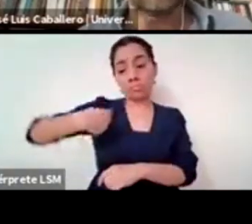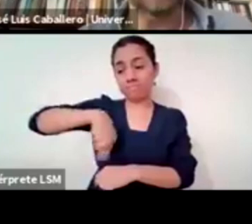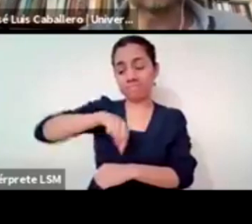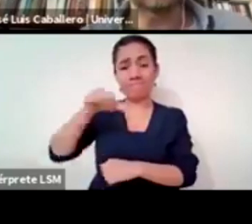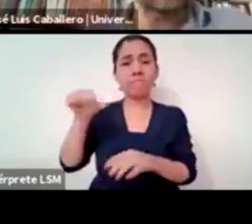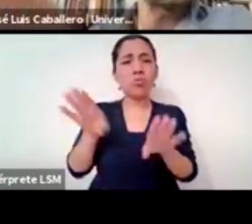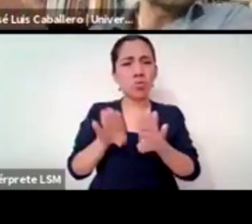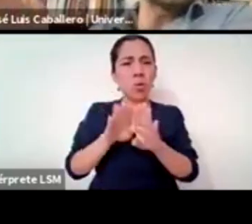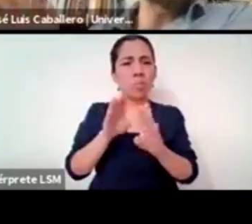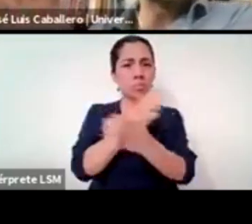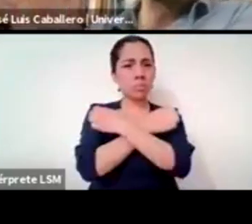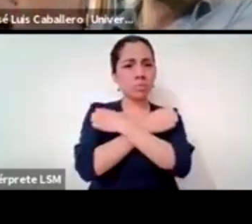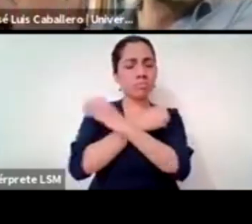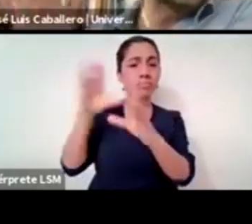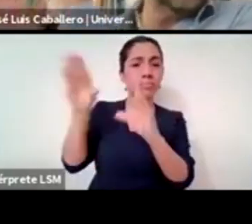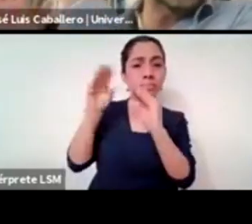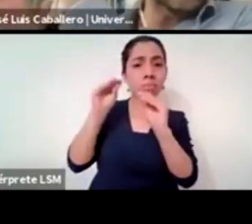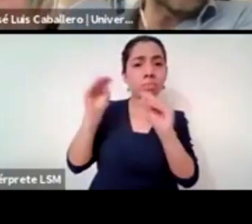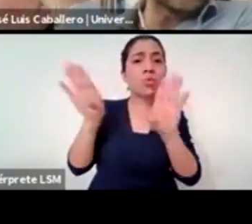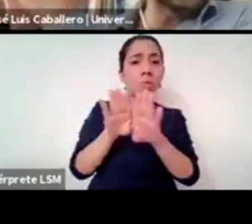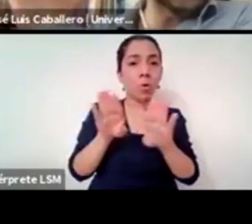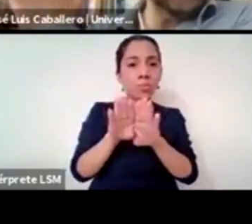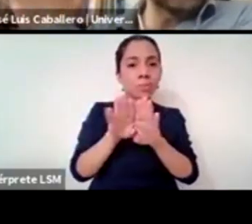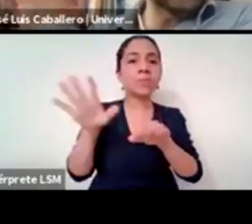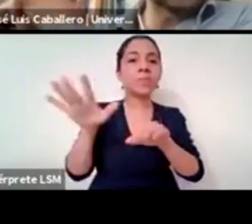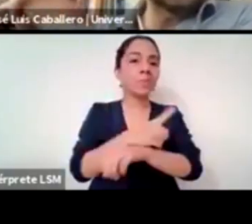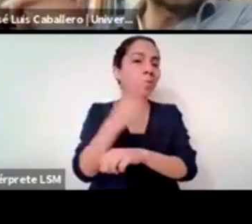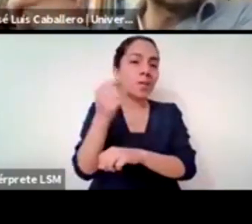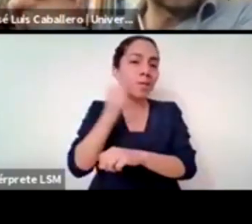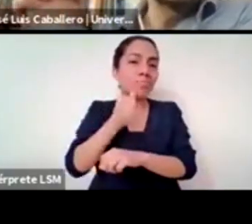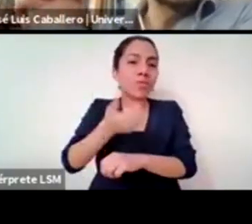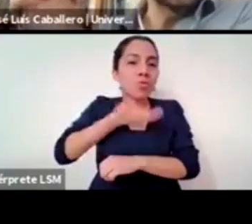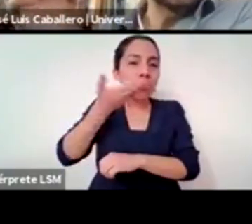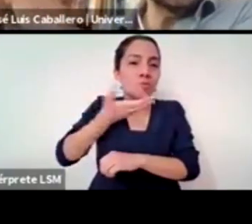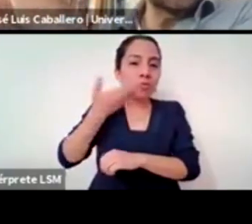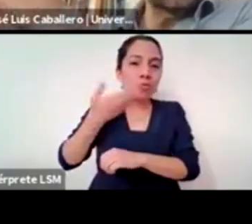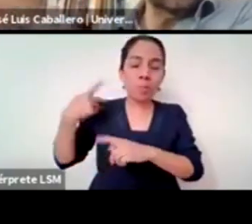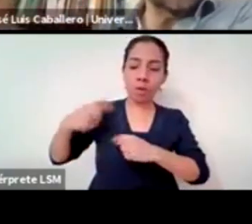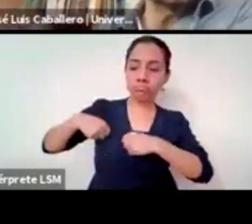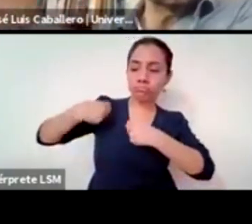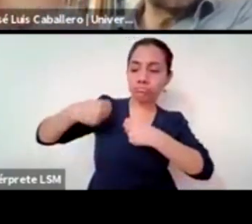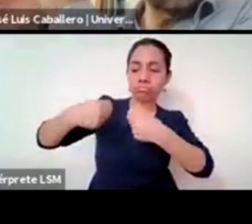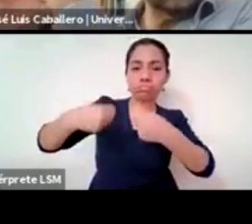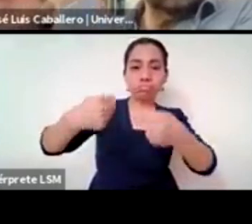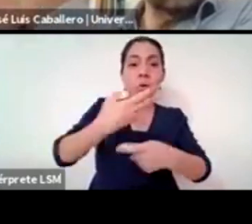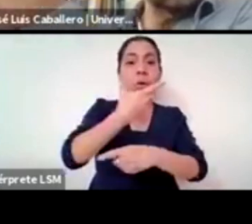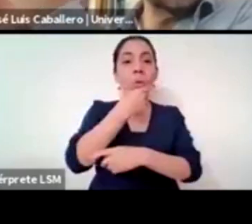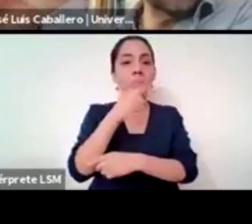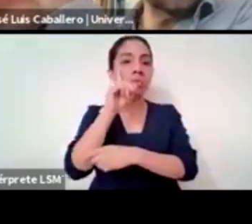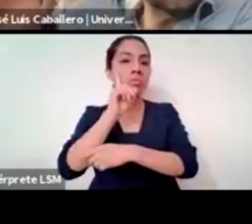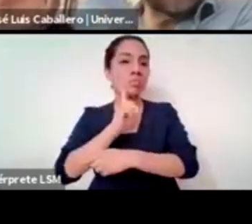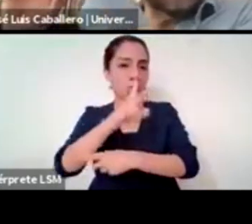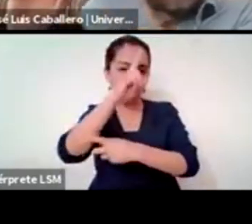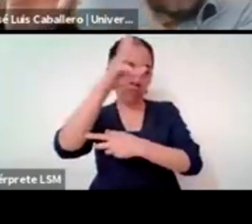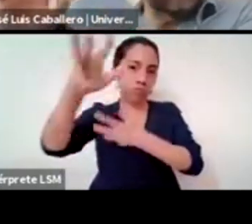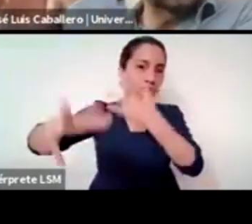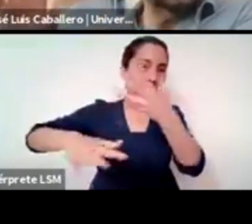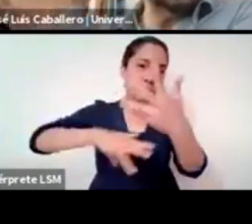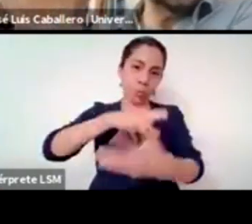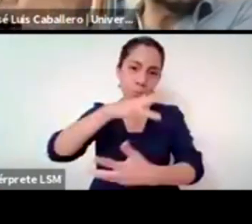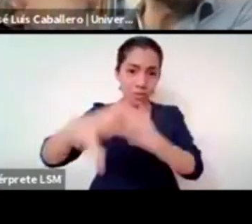a través de las violencias la violencia de género de manera importantísima y que la sociedad contribuya a